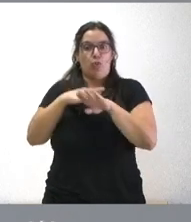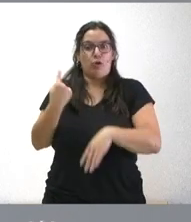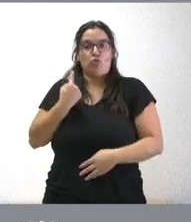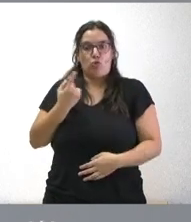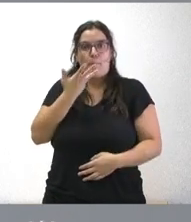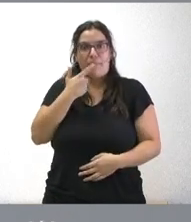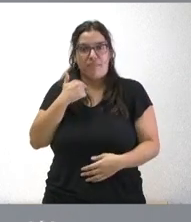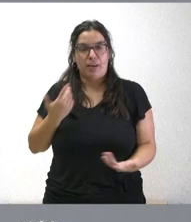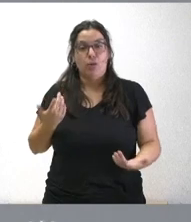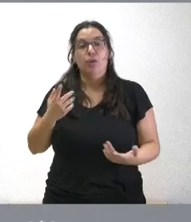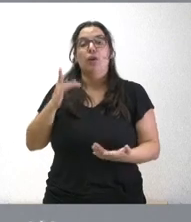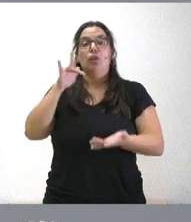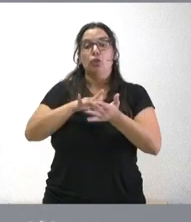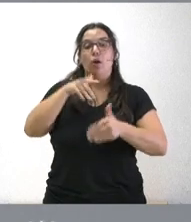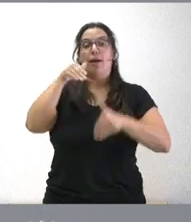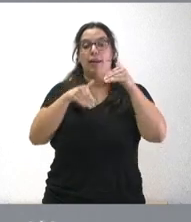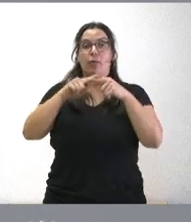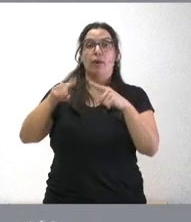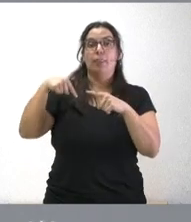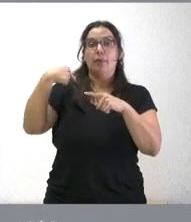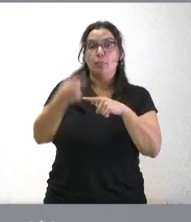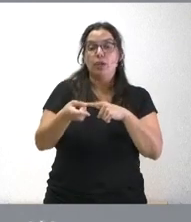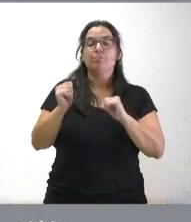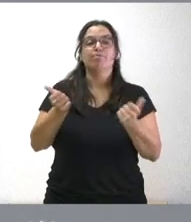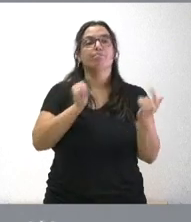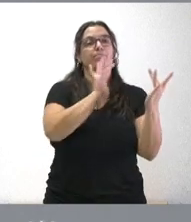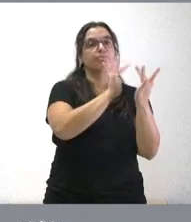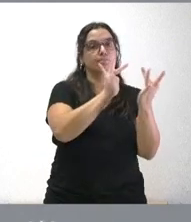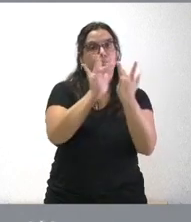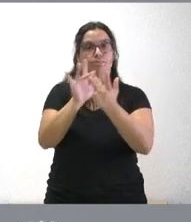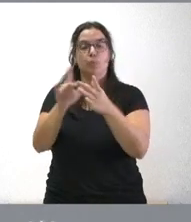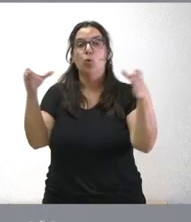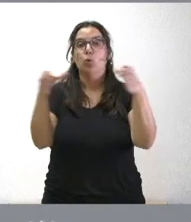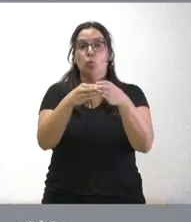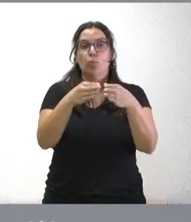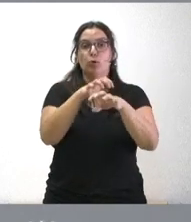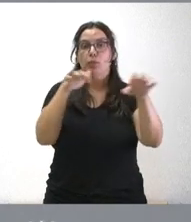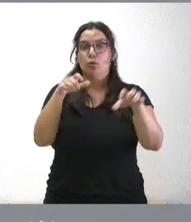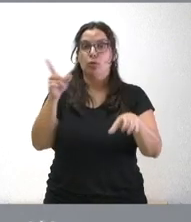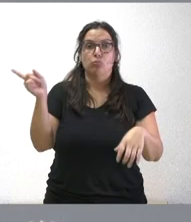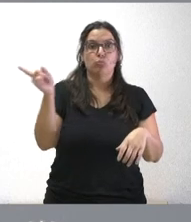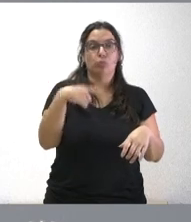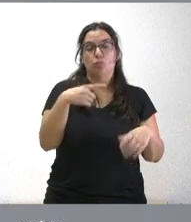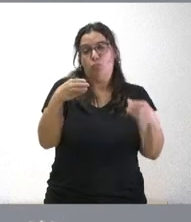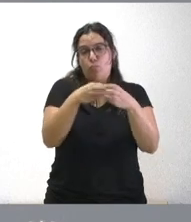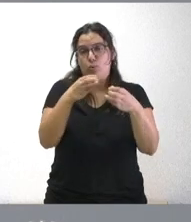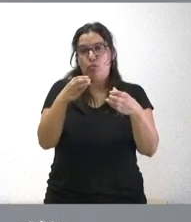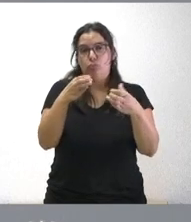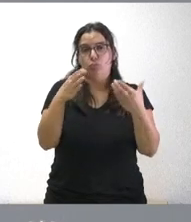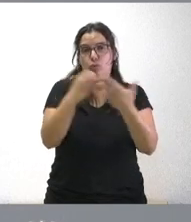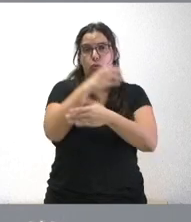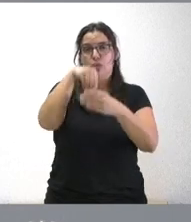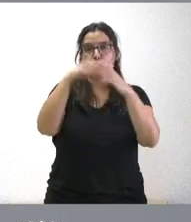se celebraron las elecciones hizo una ronda de consulta con todos los grupos mayoritarios y no mayoritarios del